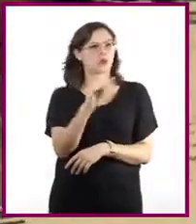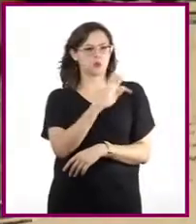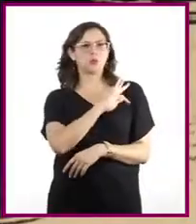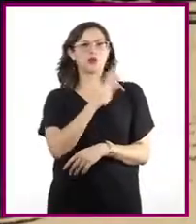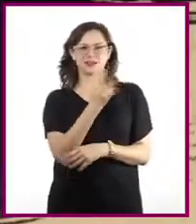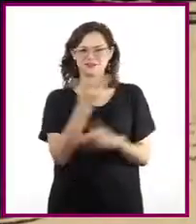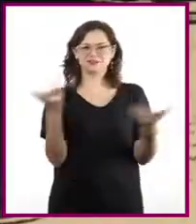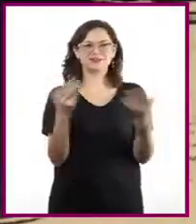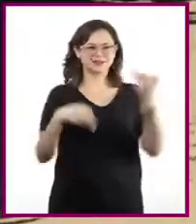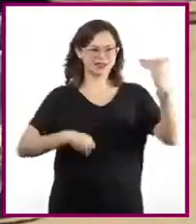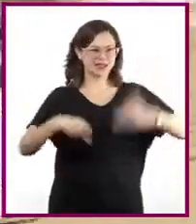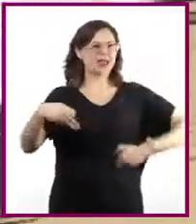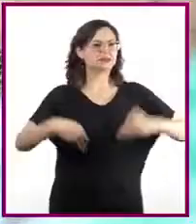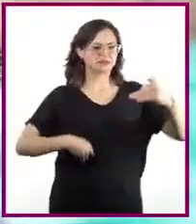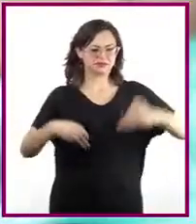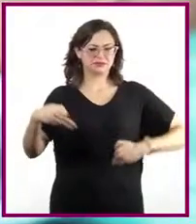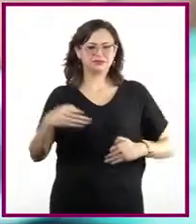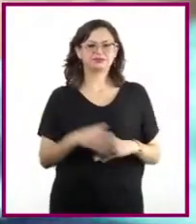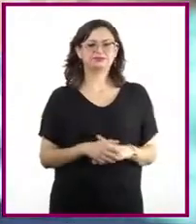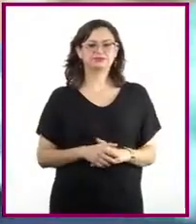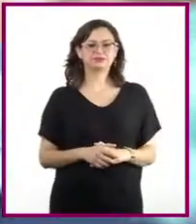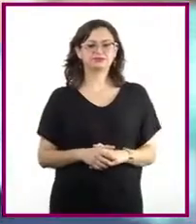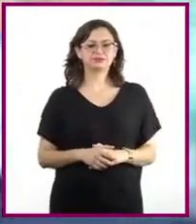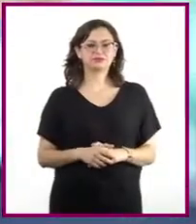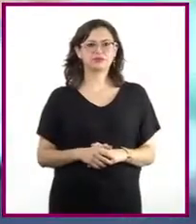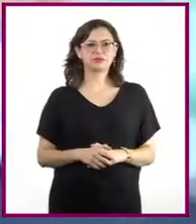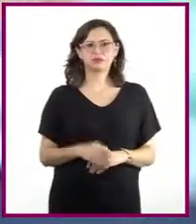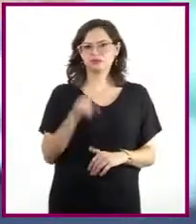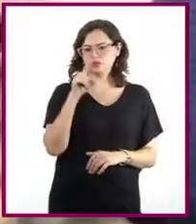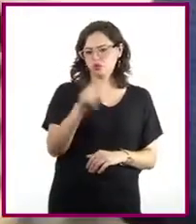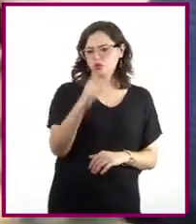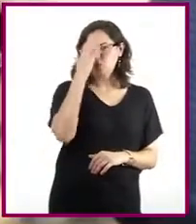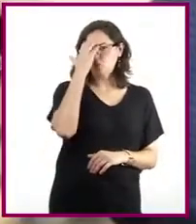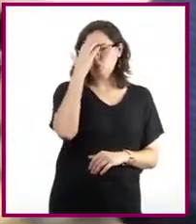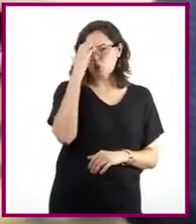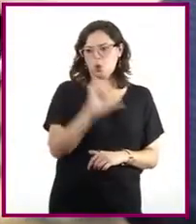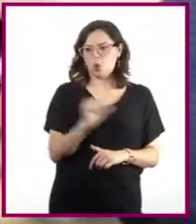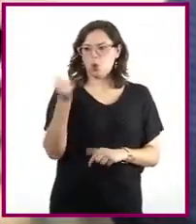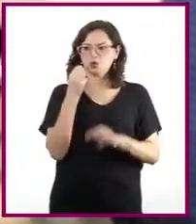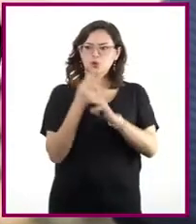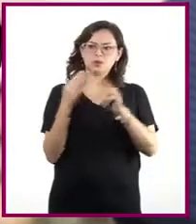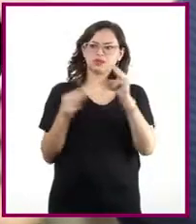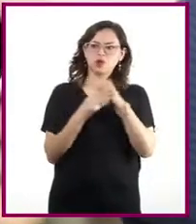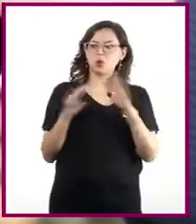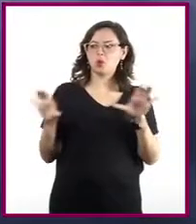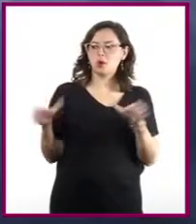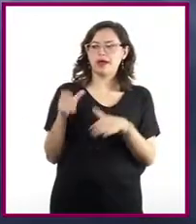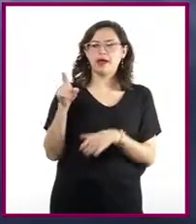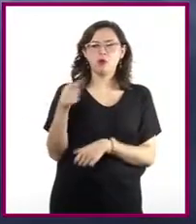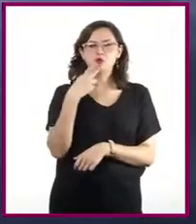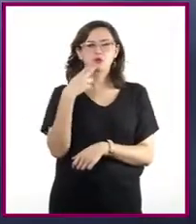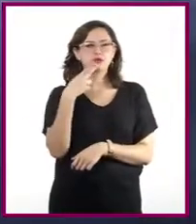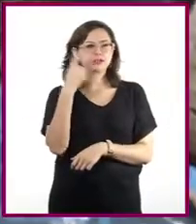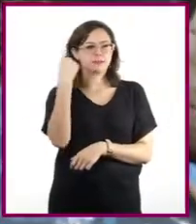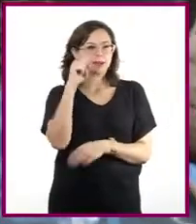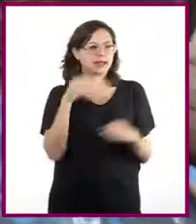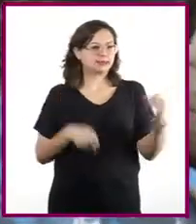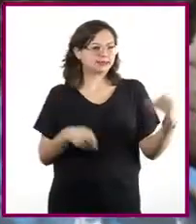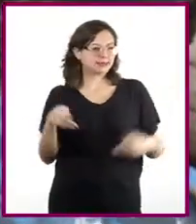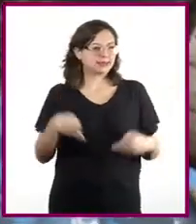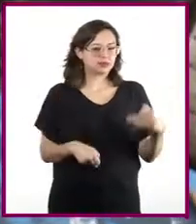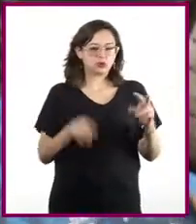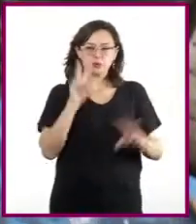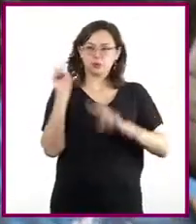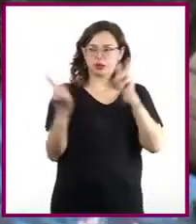o composiciones artísticas. ¿Conoces algún material específico de tu comunidad que podría servirte para realizar una obra